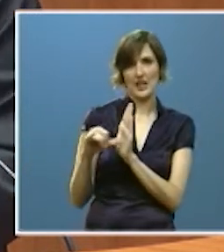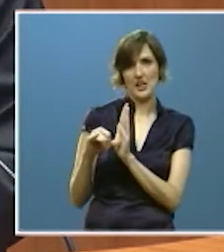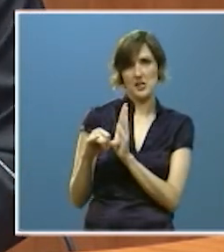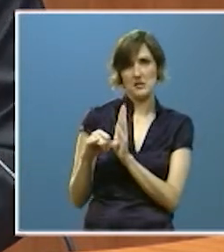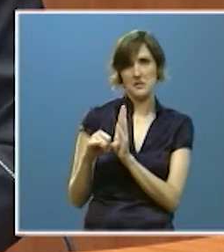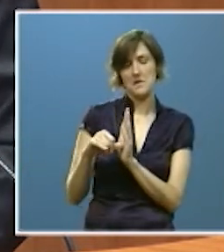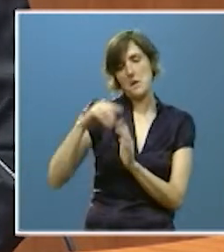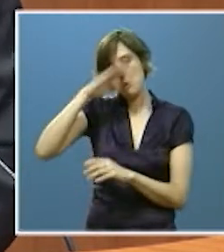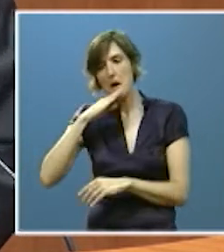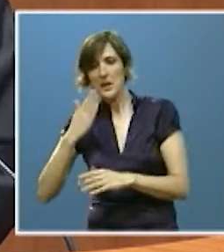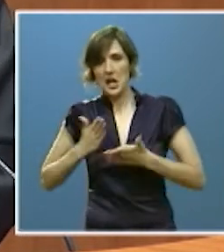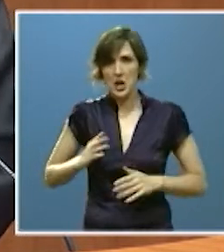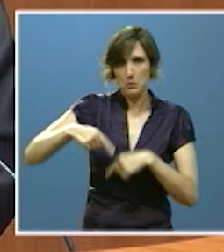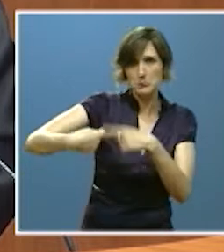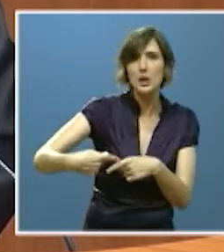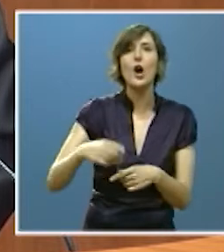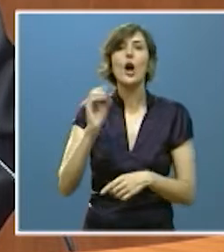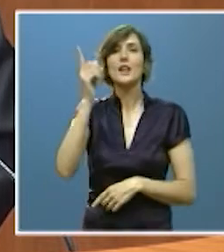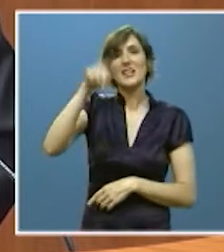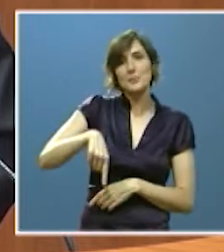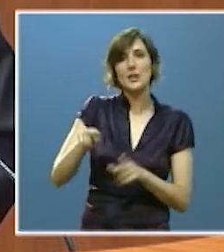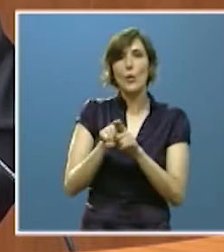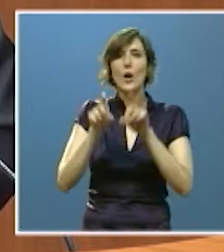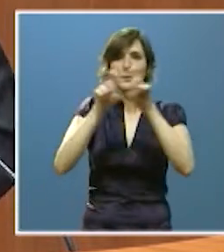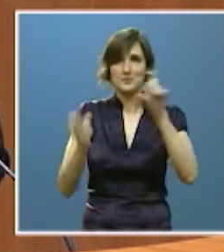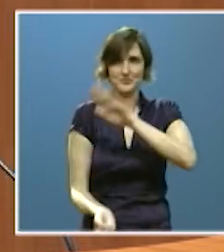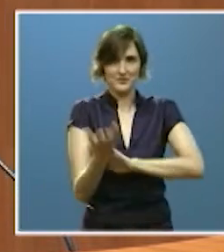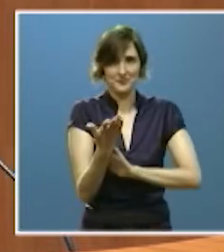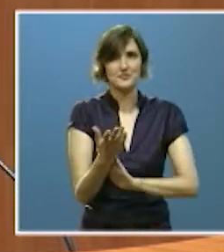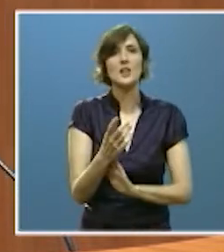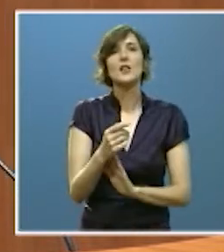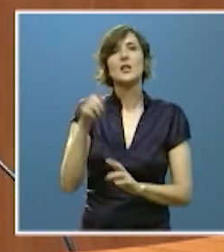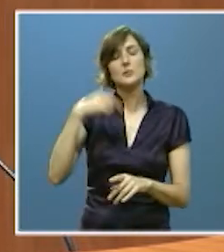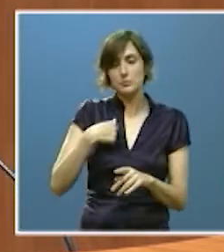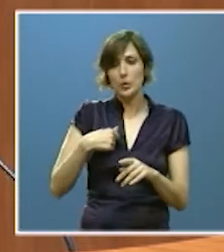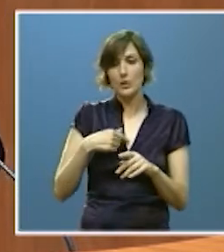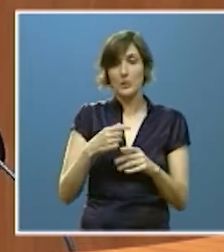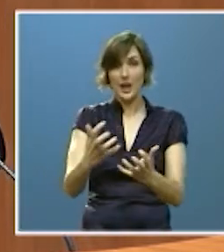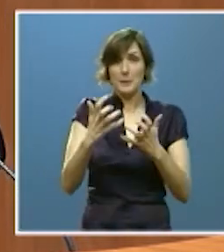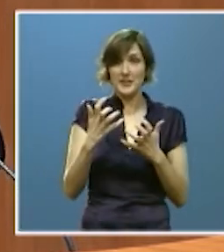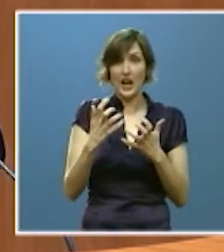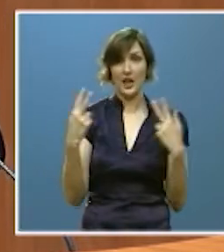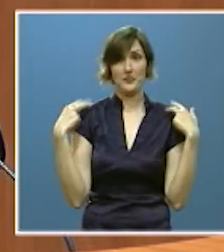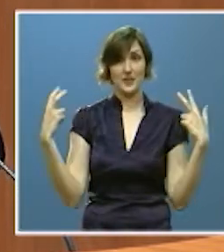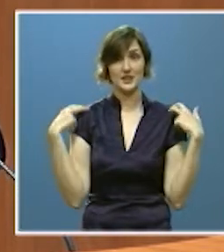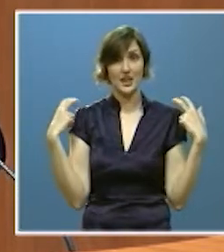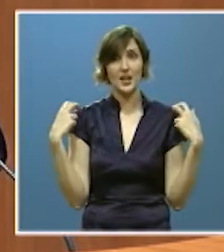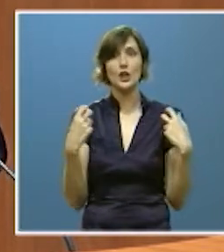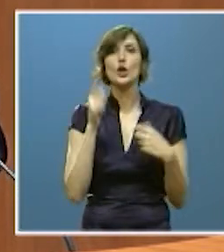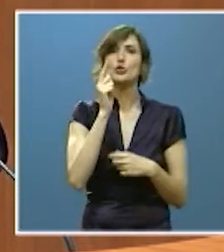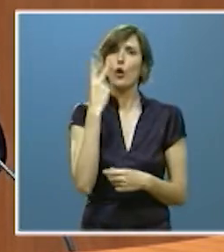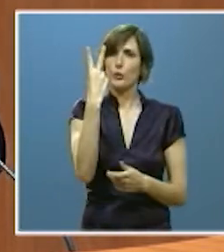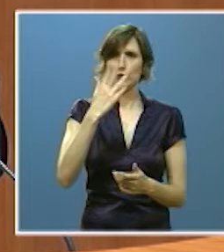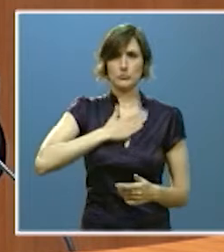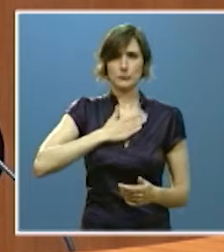en el patrimonio afecto a una actividad empresarial. Un amplio cuadro de beneficios fiscales y solo dos tributos propios